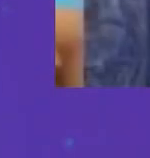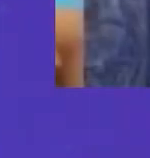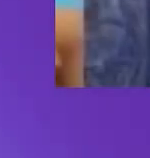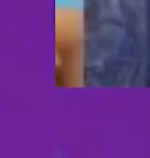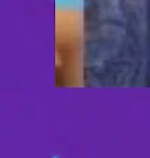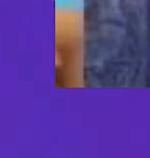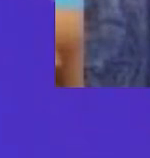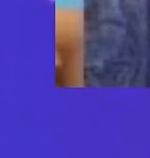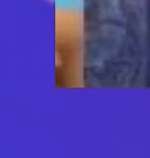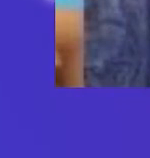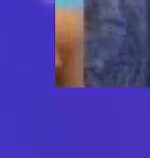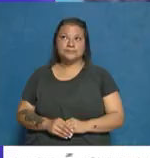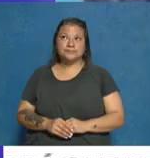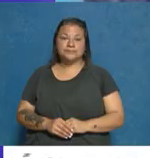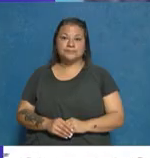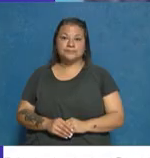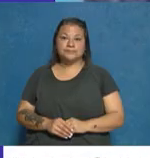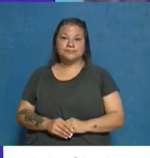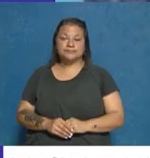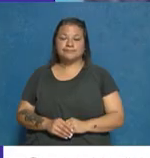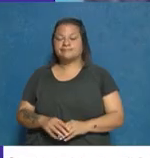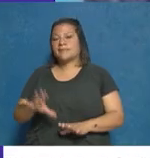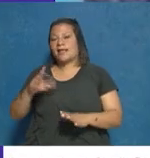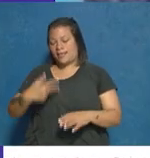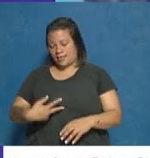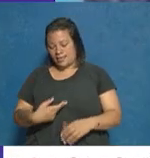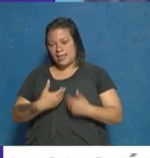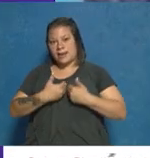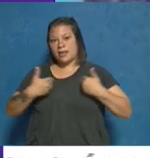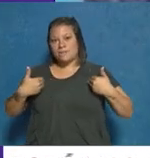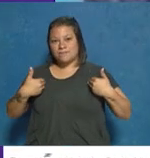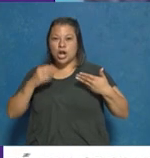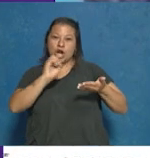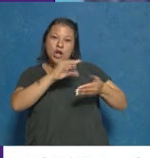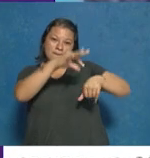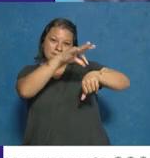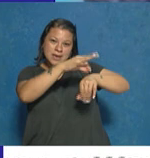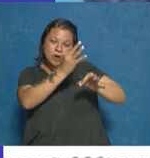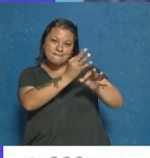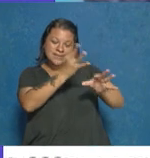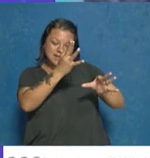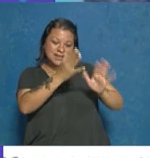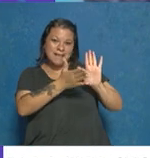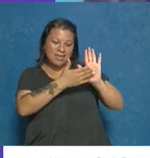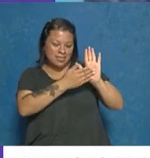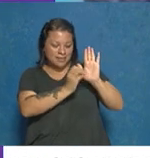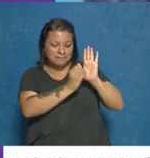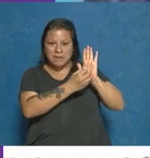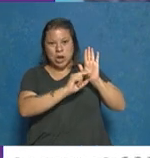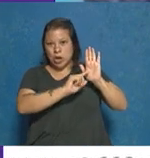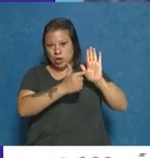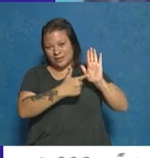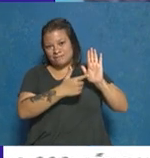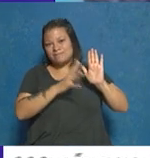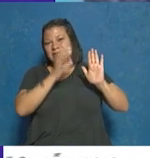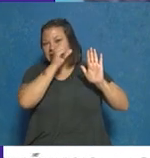necropsia. Allí no figura el nombre del médico, lo preservamos, obviamente, en el marco del expediente. Seguro que será uno de los